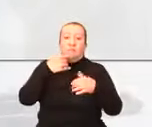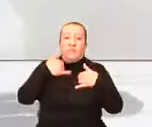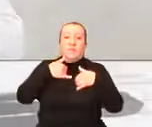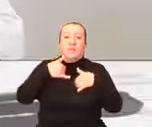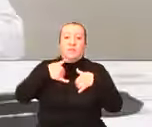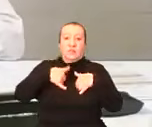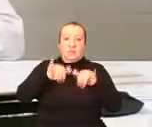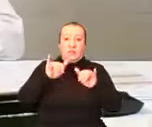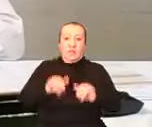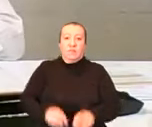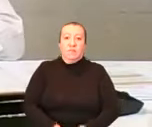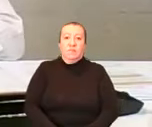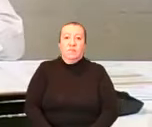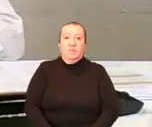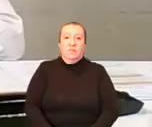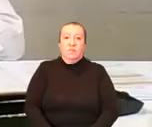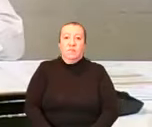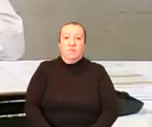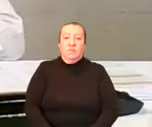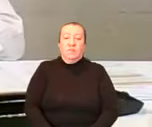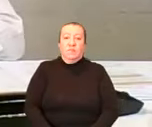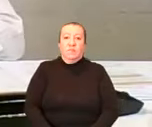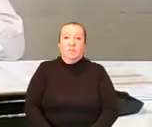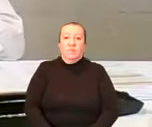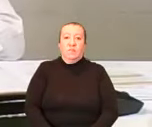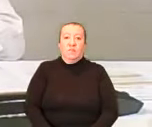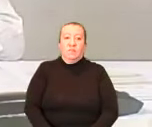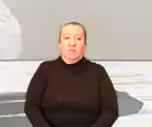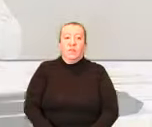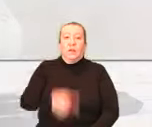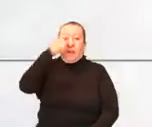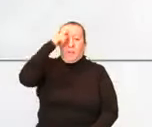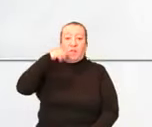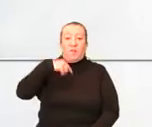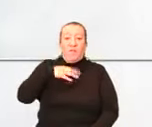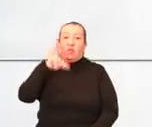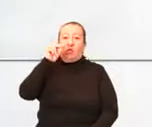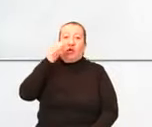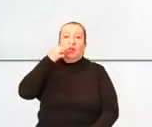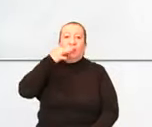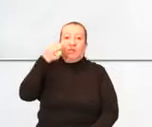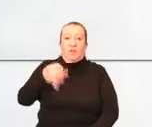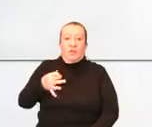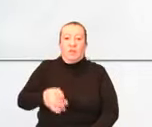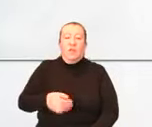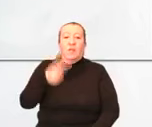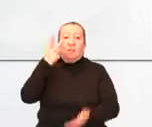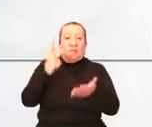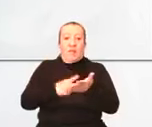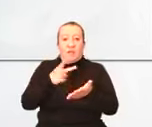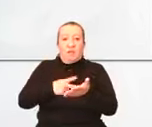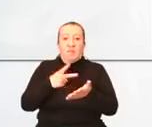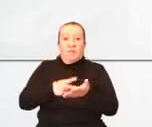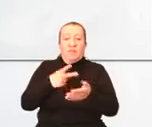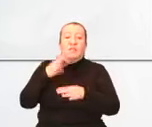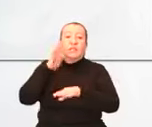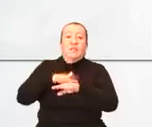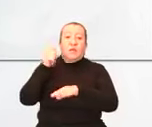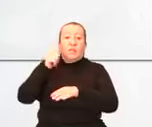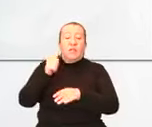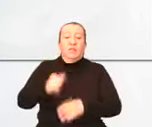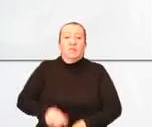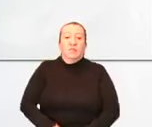todo, de repente puedo hacer un retiro de algo que no es cierto, y por ahí un par de veces me llama la atención. Pero existe